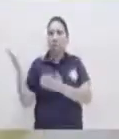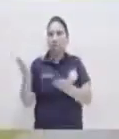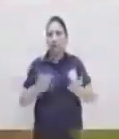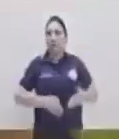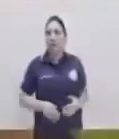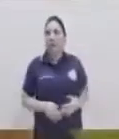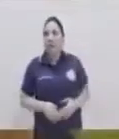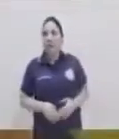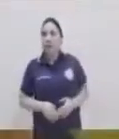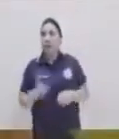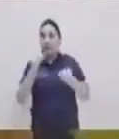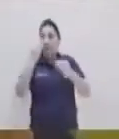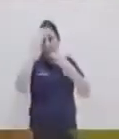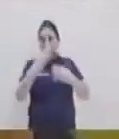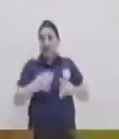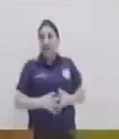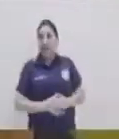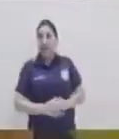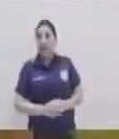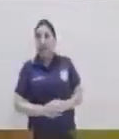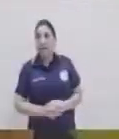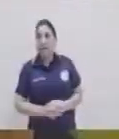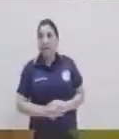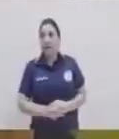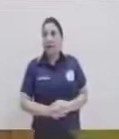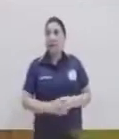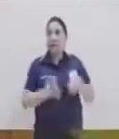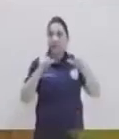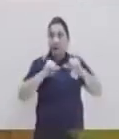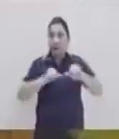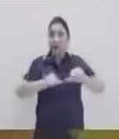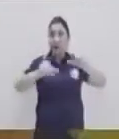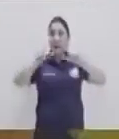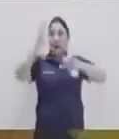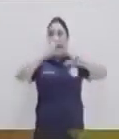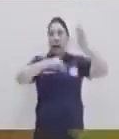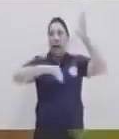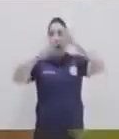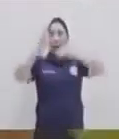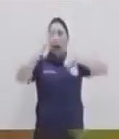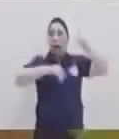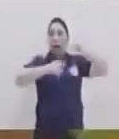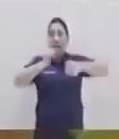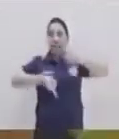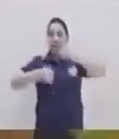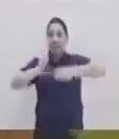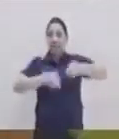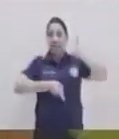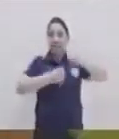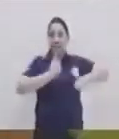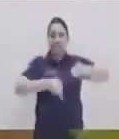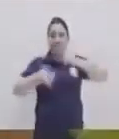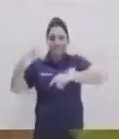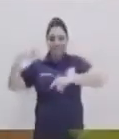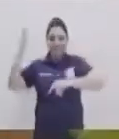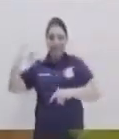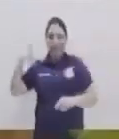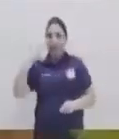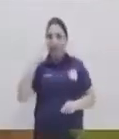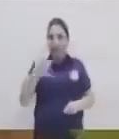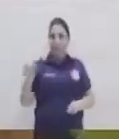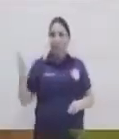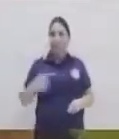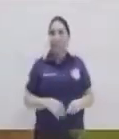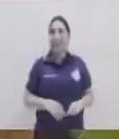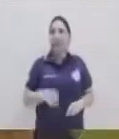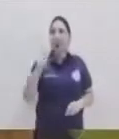musical. Profe, bienvenido. Muchísimas gracias, Claudia. Pues, continuando un poquito con el aprendizaje, con la marimba, que mencionábamos anteriormente,